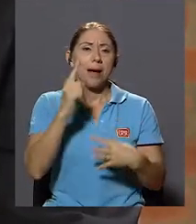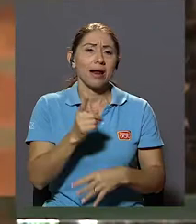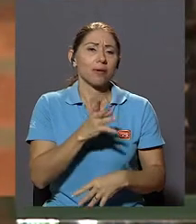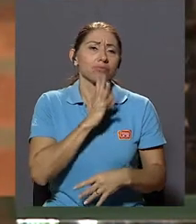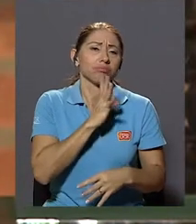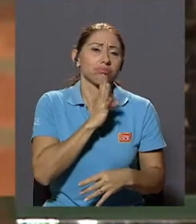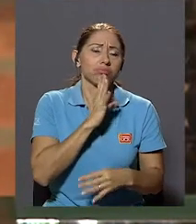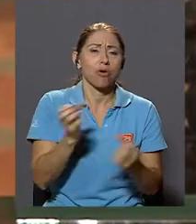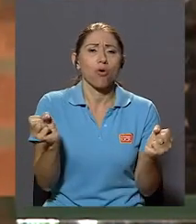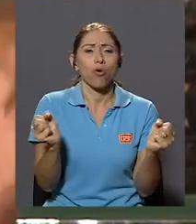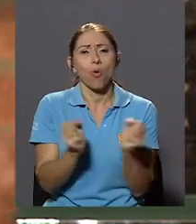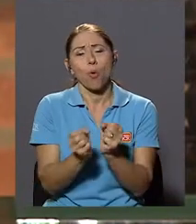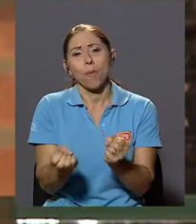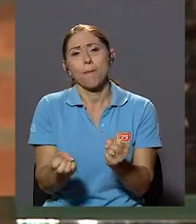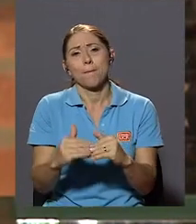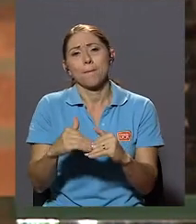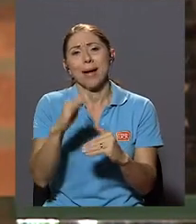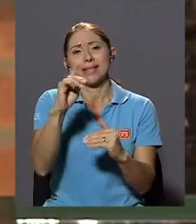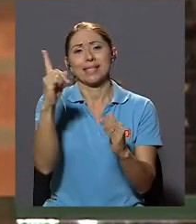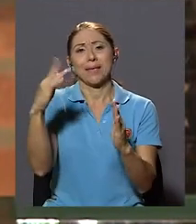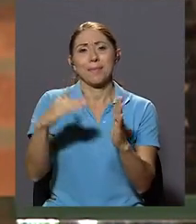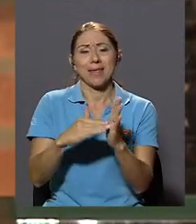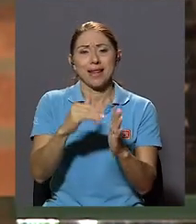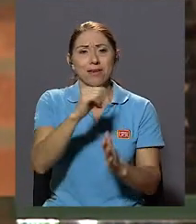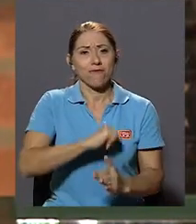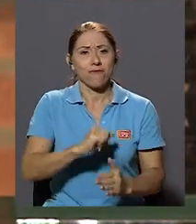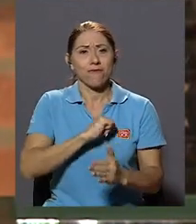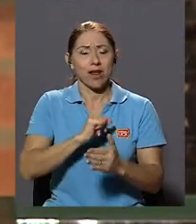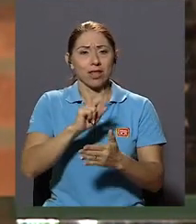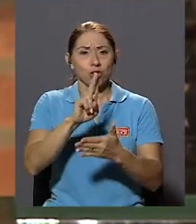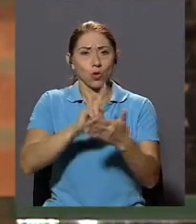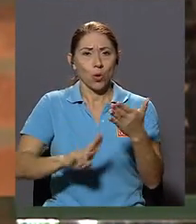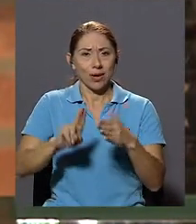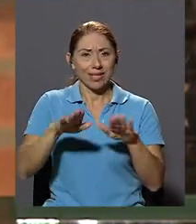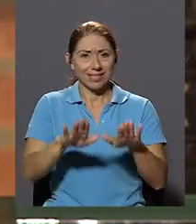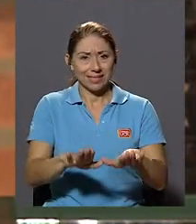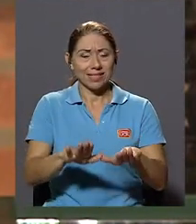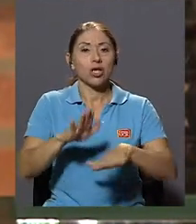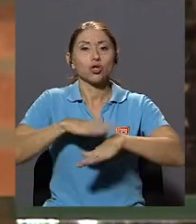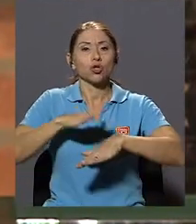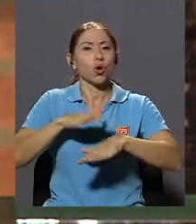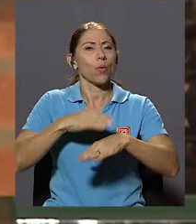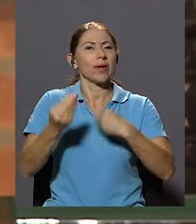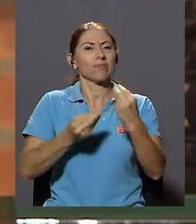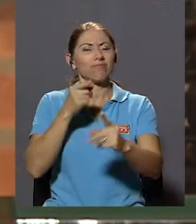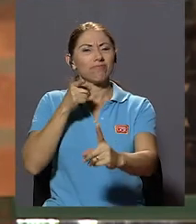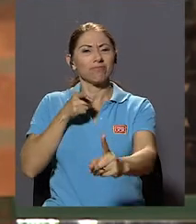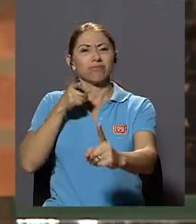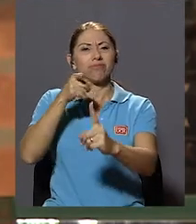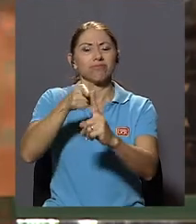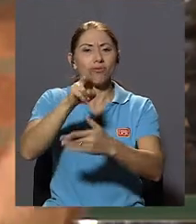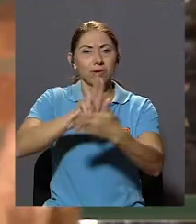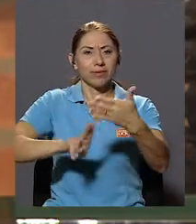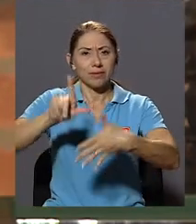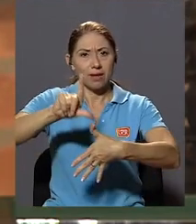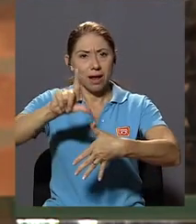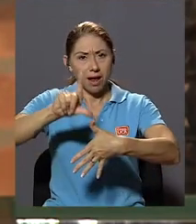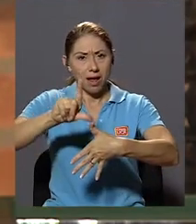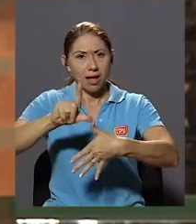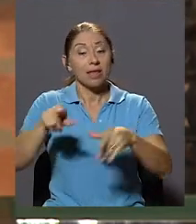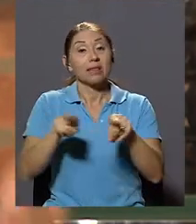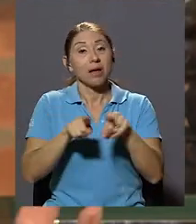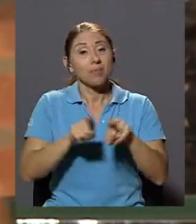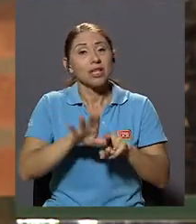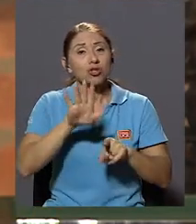muy grande de rectores Más de mil rectores Sobre el rumbo de la Universidad Latinoamericana También sobre